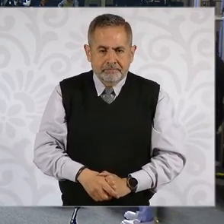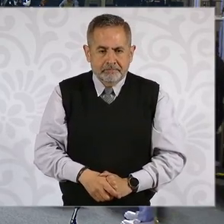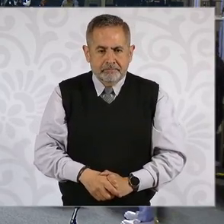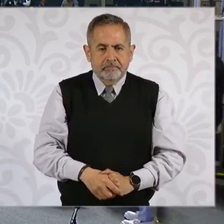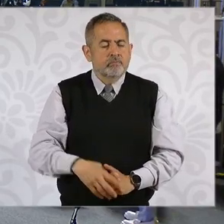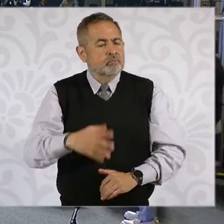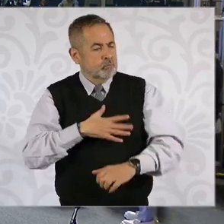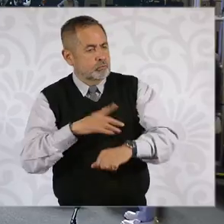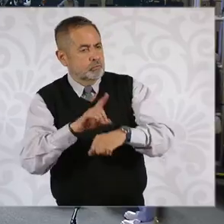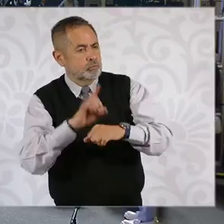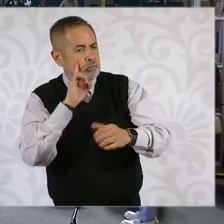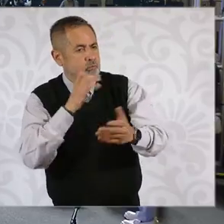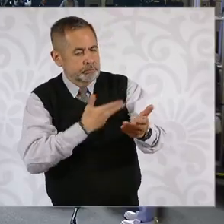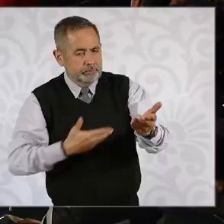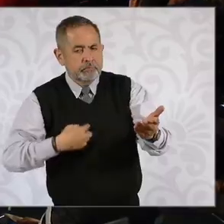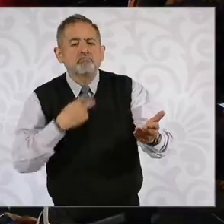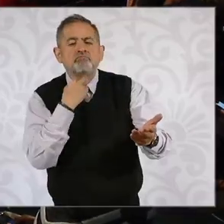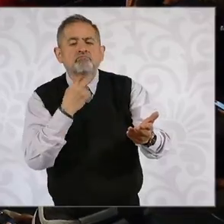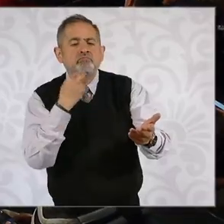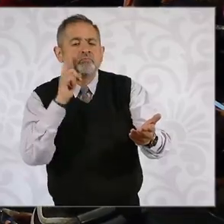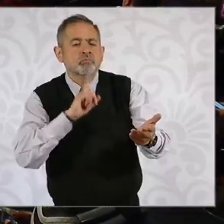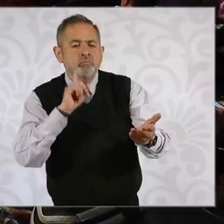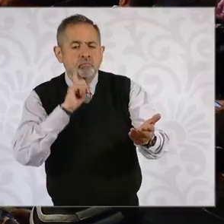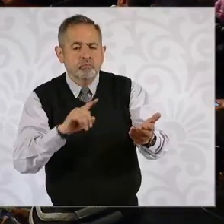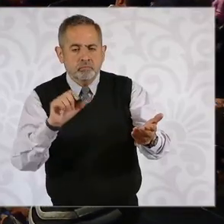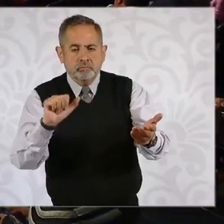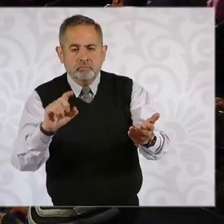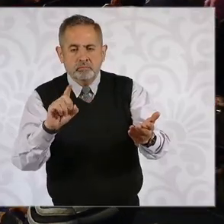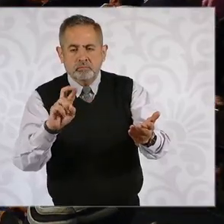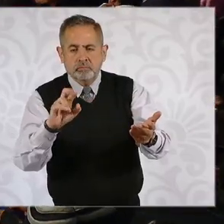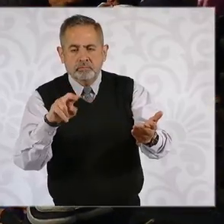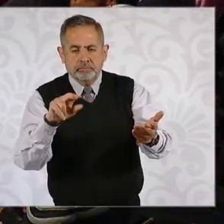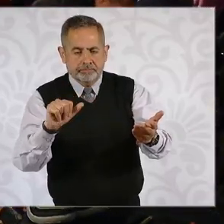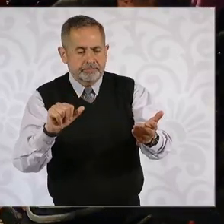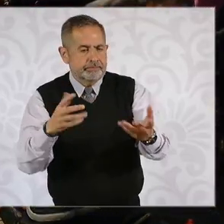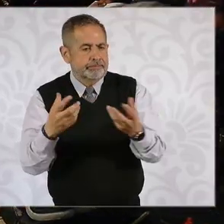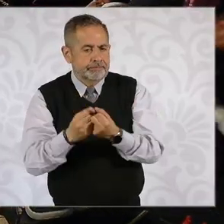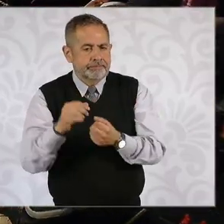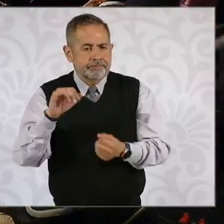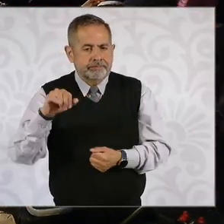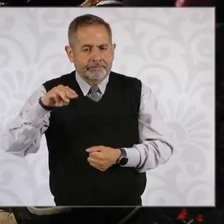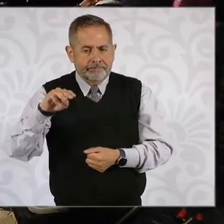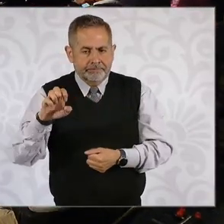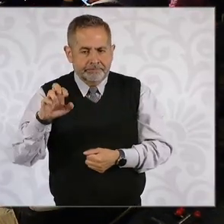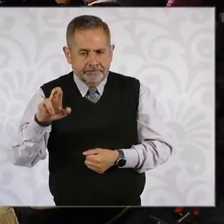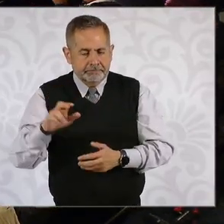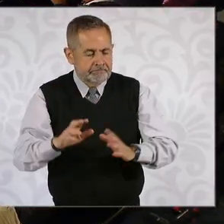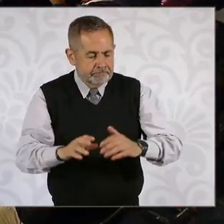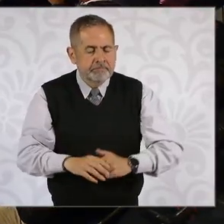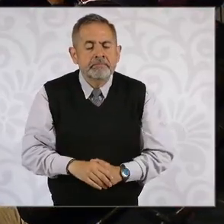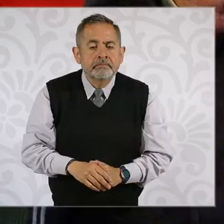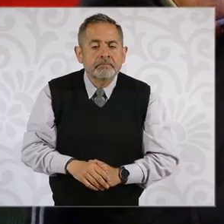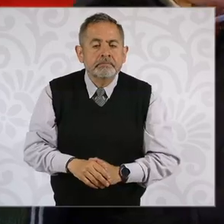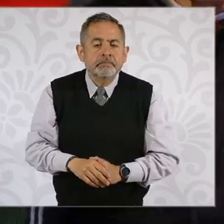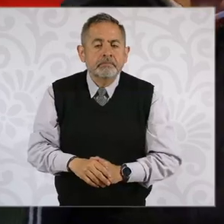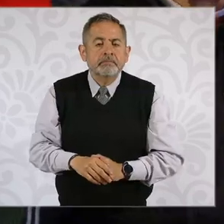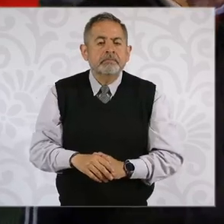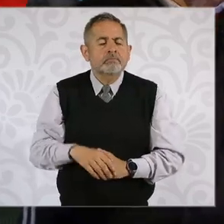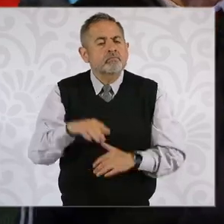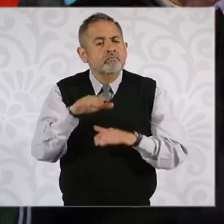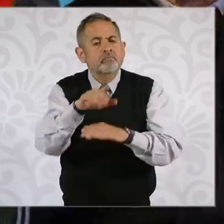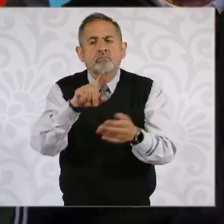Buenos días, presidenta. Funcionarios, Adriana Estela Flores del Instituto Mexicano de la Radio. Yo quisiera abundar un poco más, presidenta, sobre el caso de